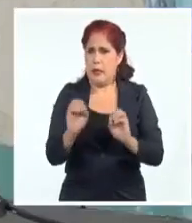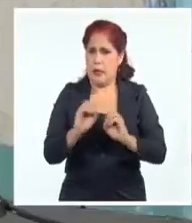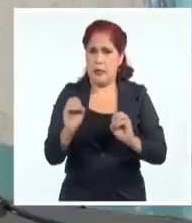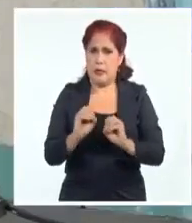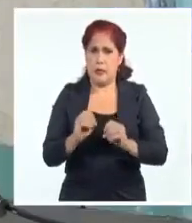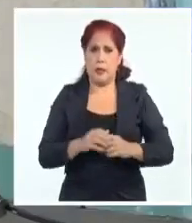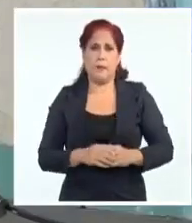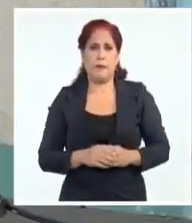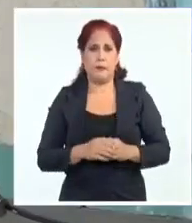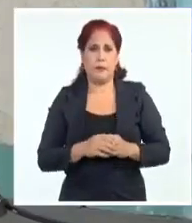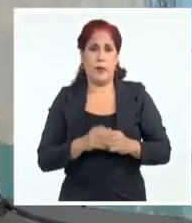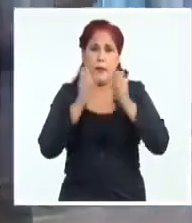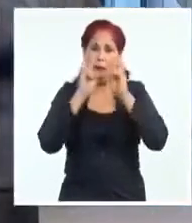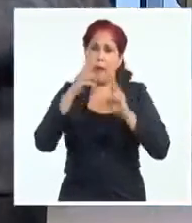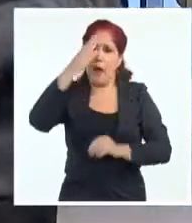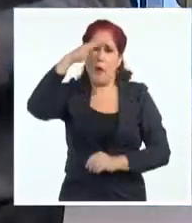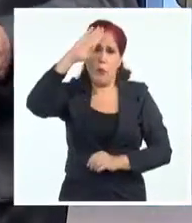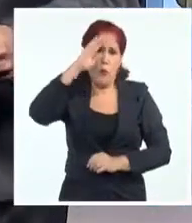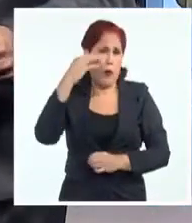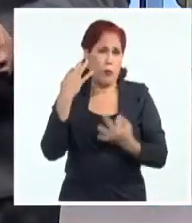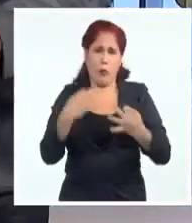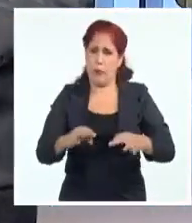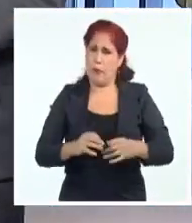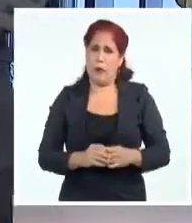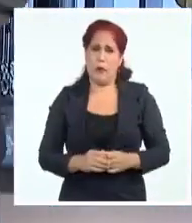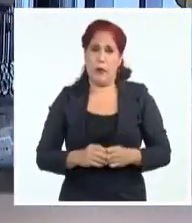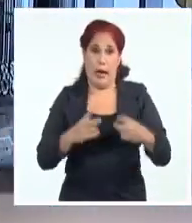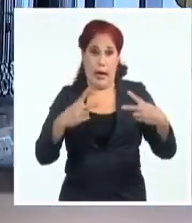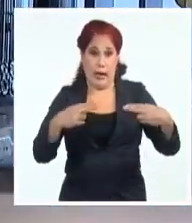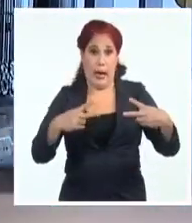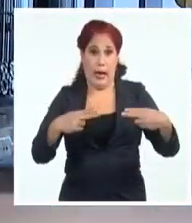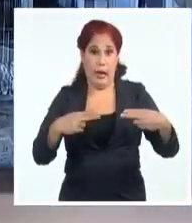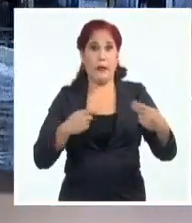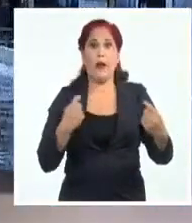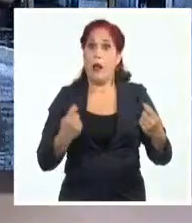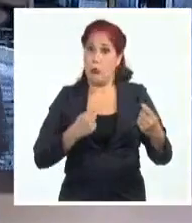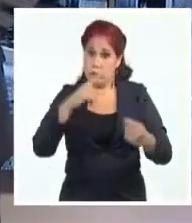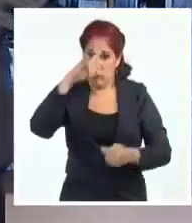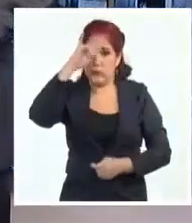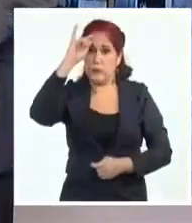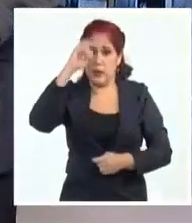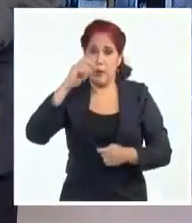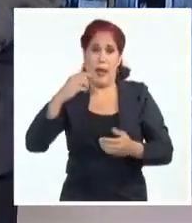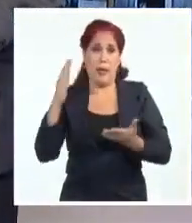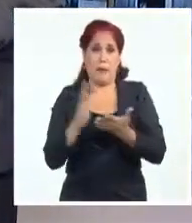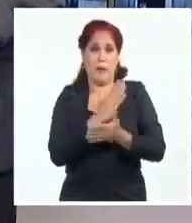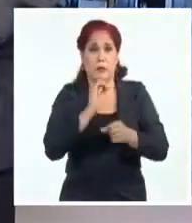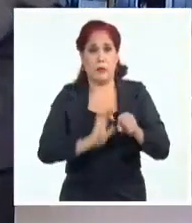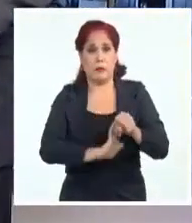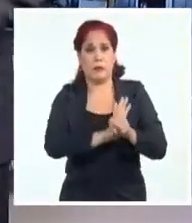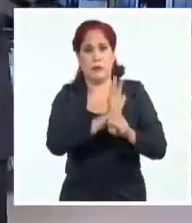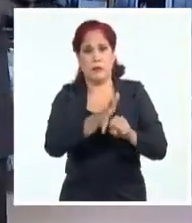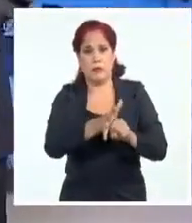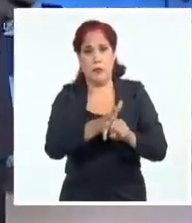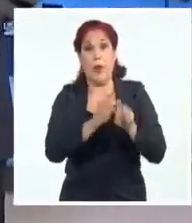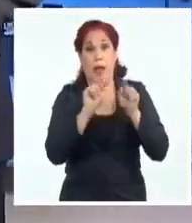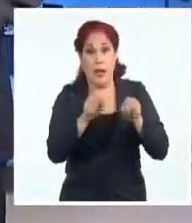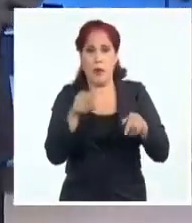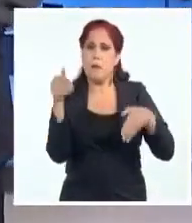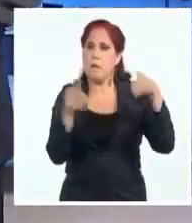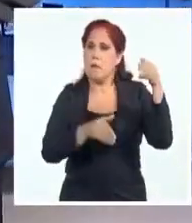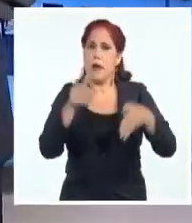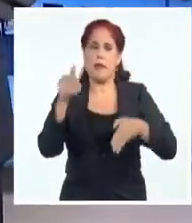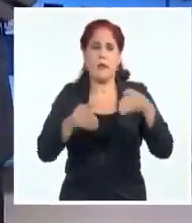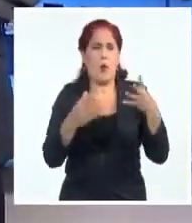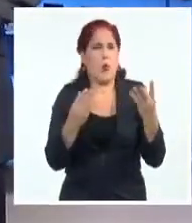revolucionarias. En Cárdenas sí se libra una batalla, pero contra la COVID-19. Y en ella participan